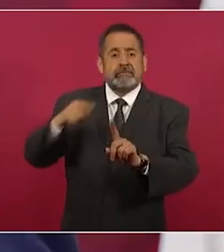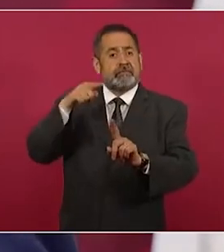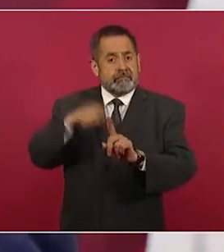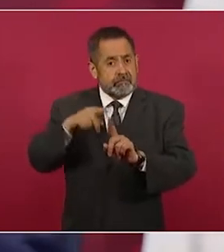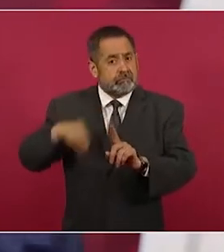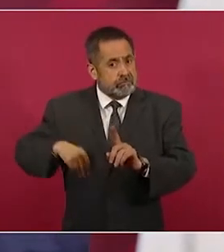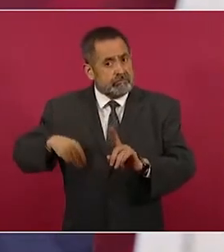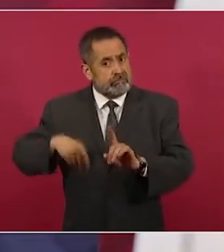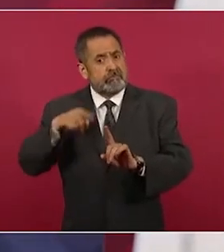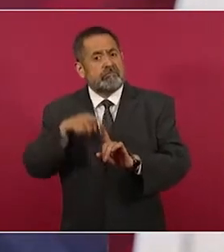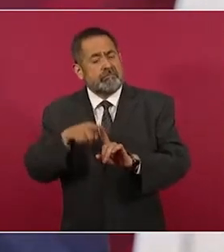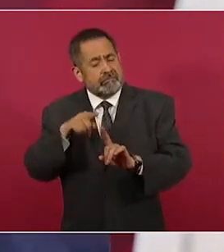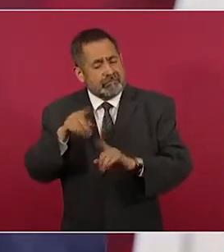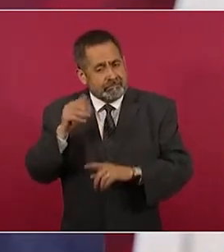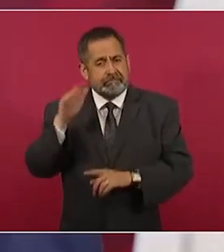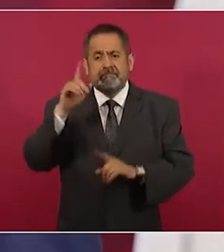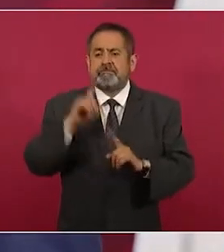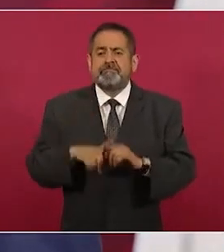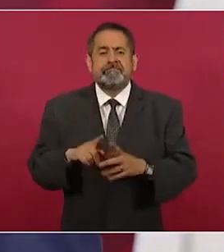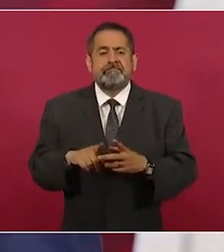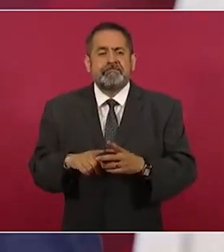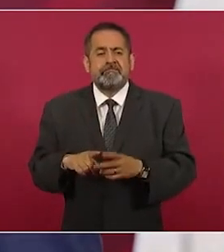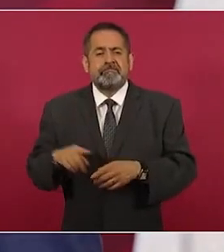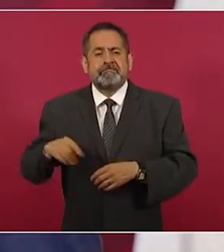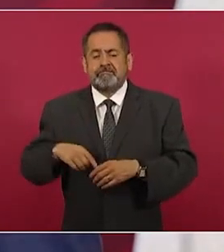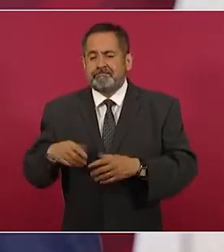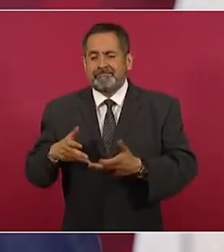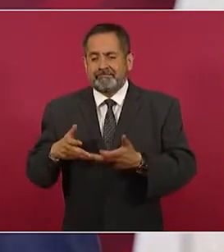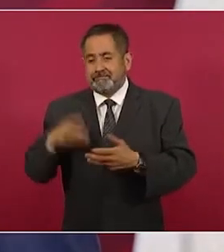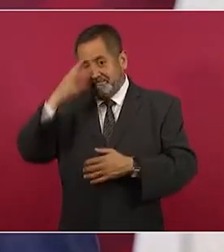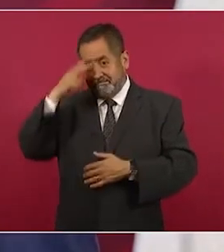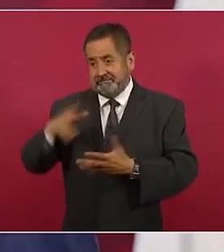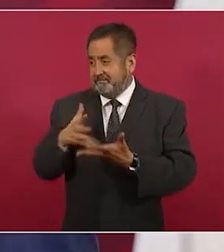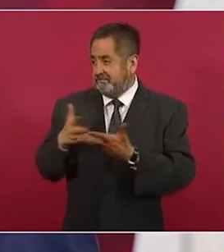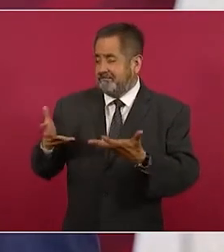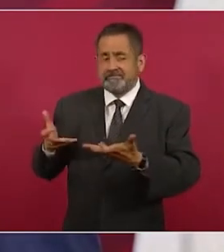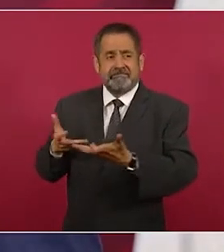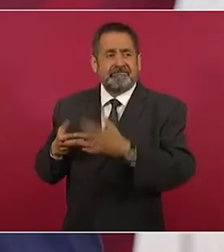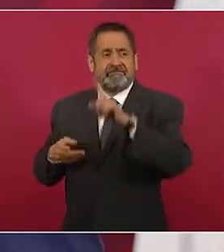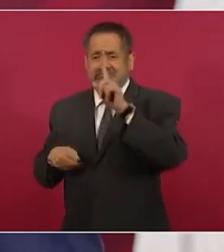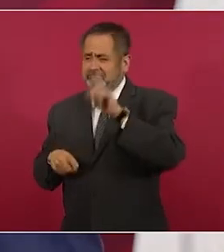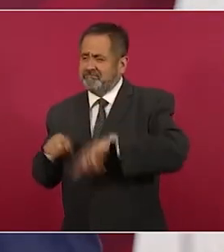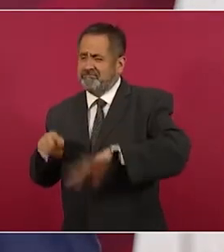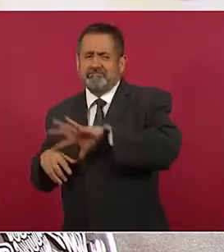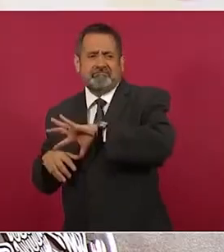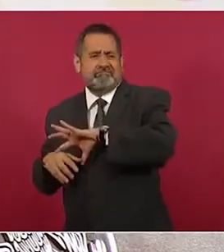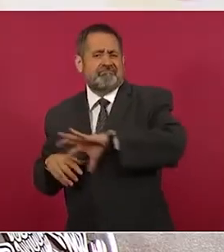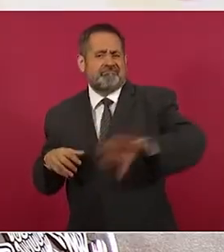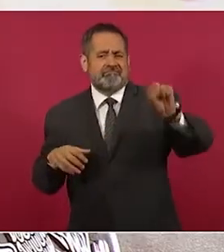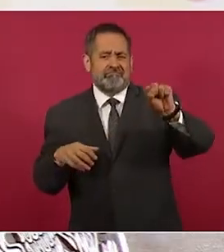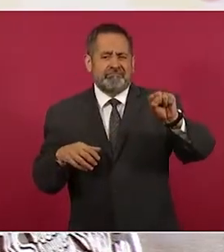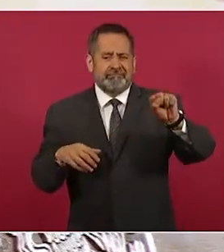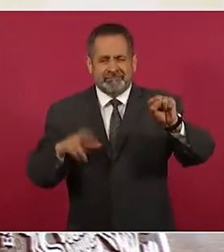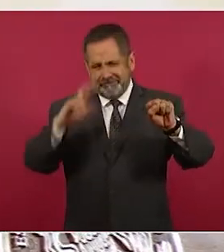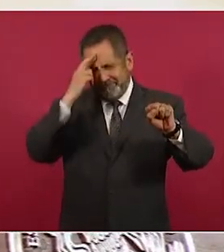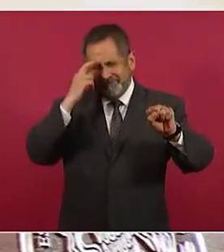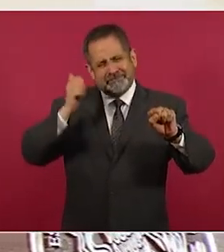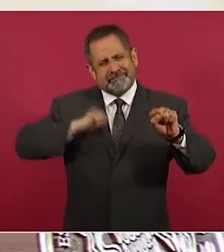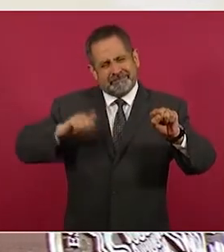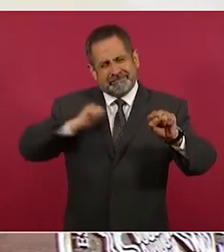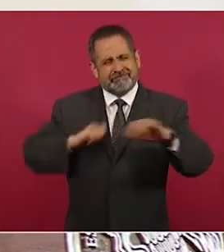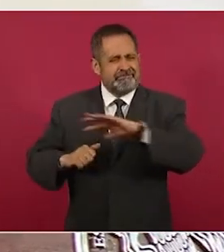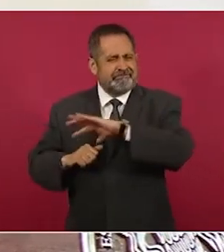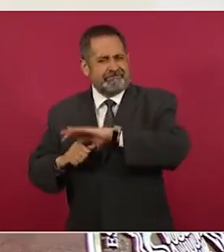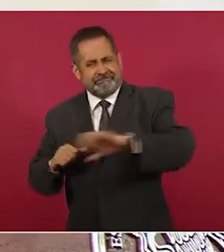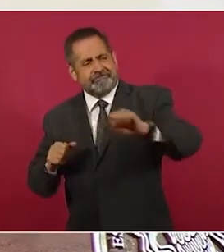el que nos arrebataran más de la mitad de nuestro territorio, cuando el gran zarpazo,